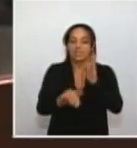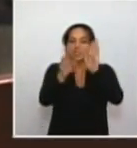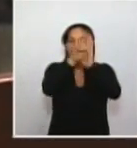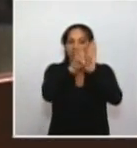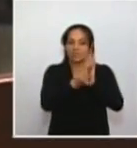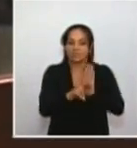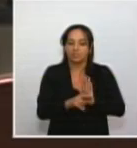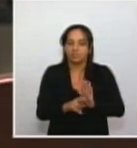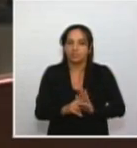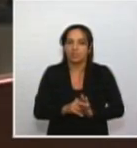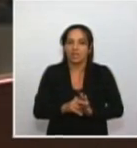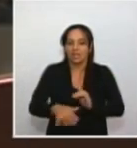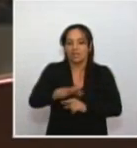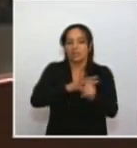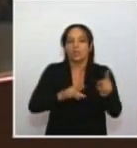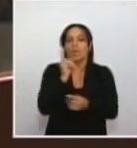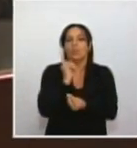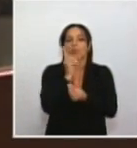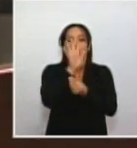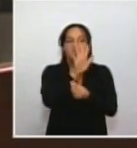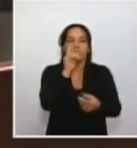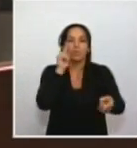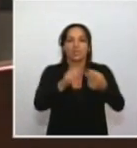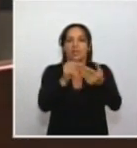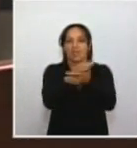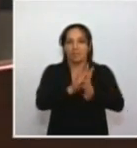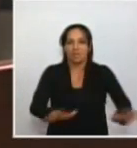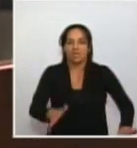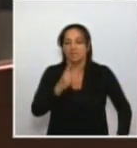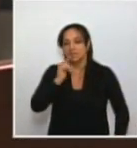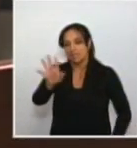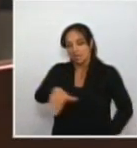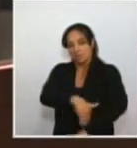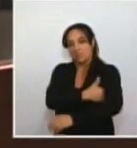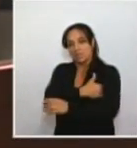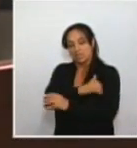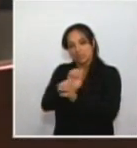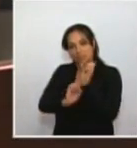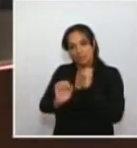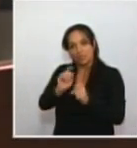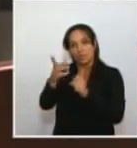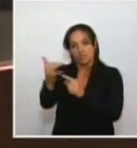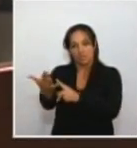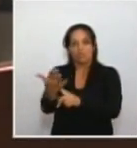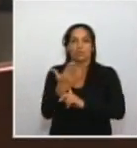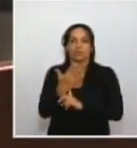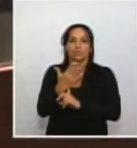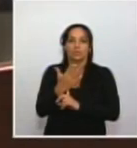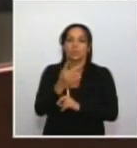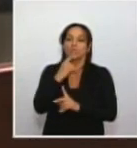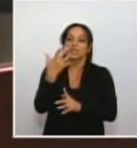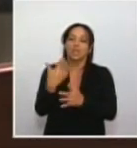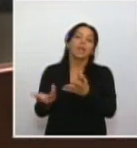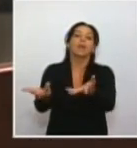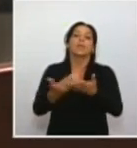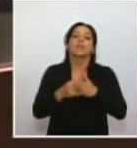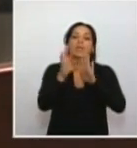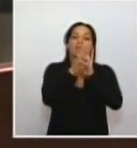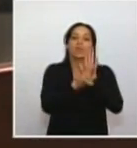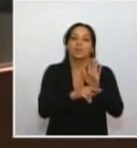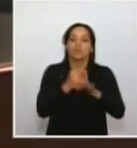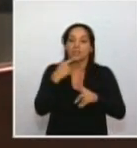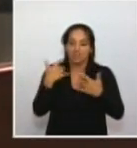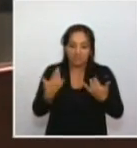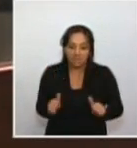jurídico para la paz, Ministro de Defensa, que usted nos señaló que iba a traer esa reglamentación y ya se nos